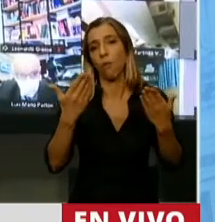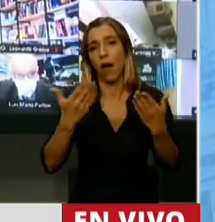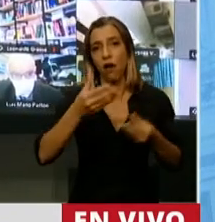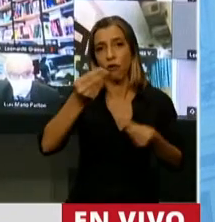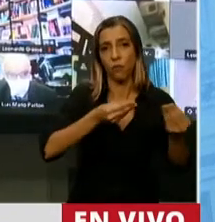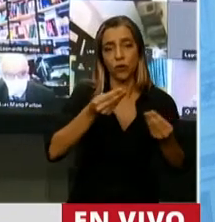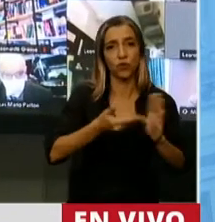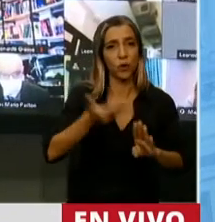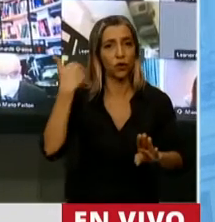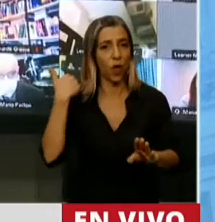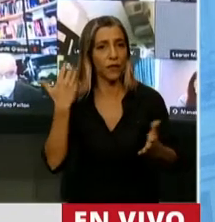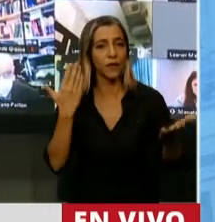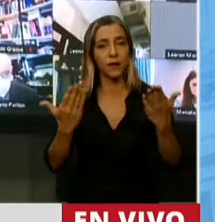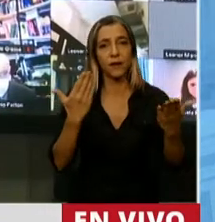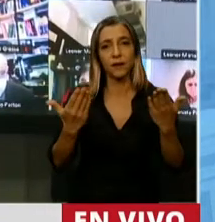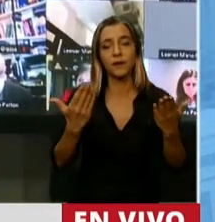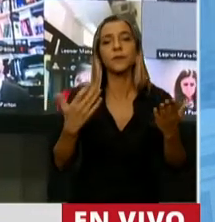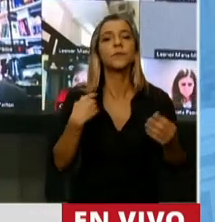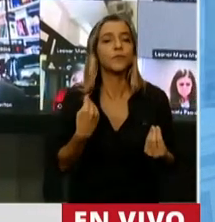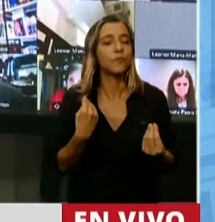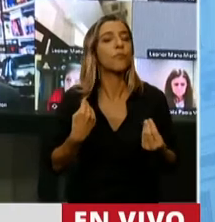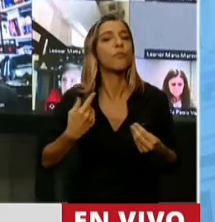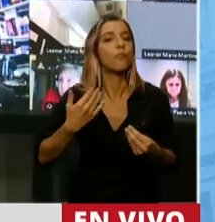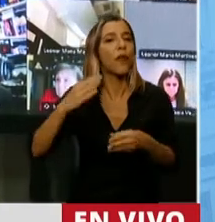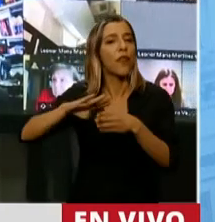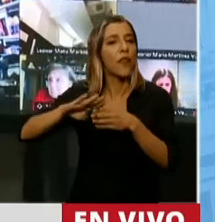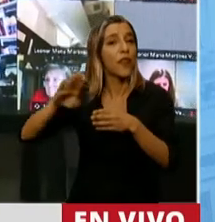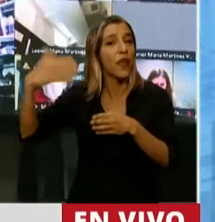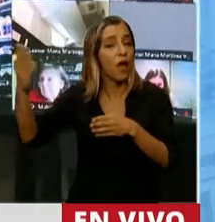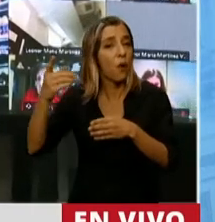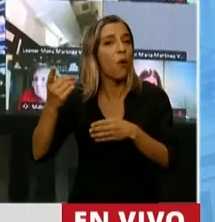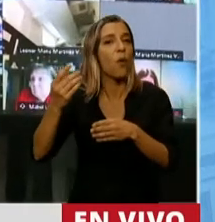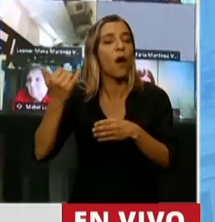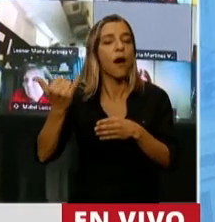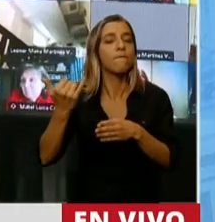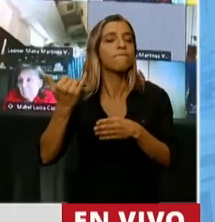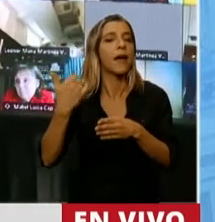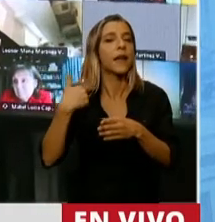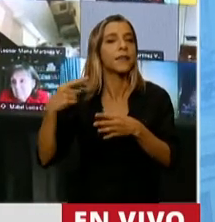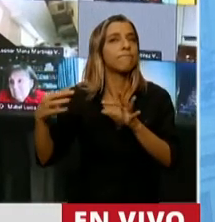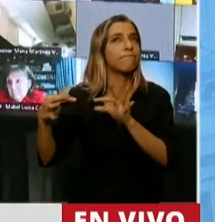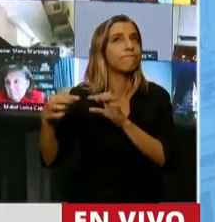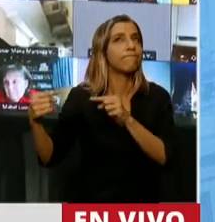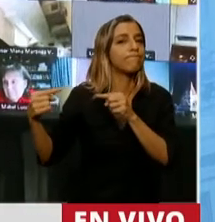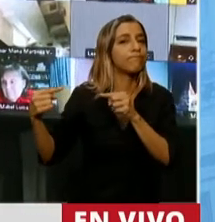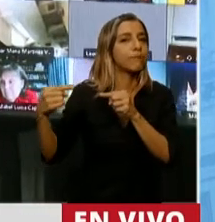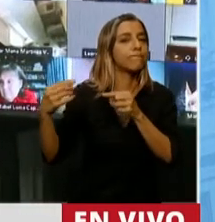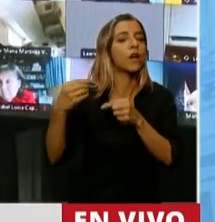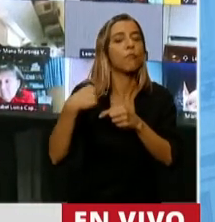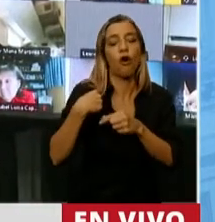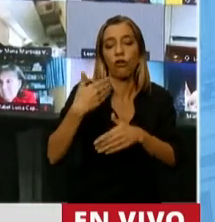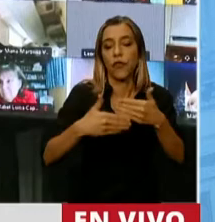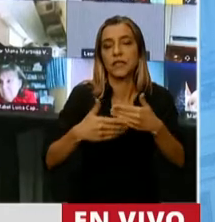esto sigue siendo una lápida de endeudamiento externo que condiciona nuestro desarrollo económico. Sostenemos que